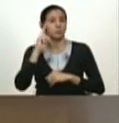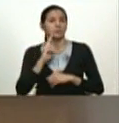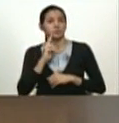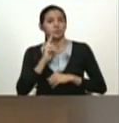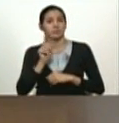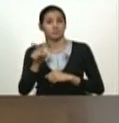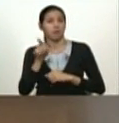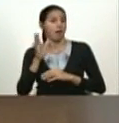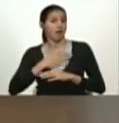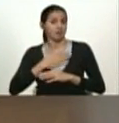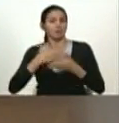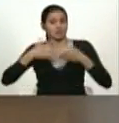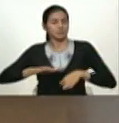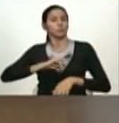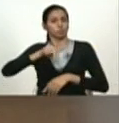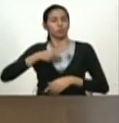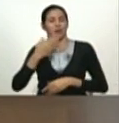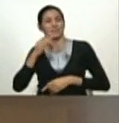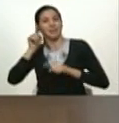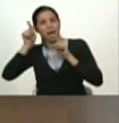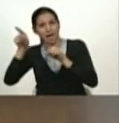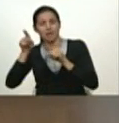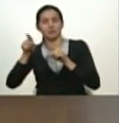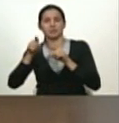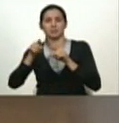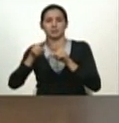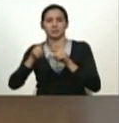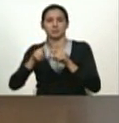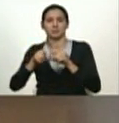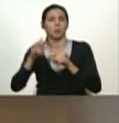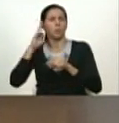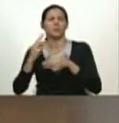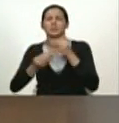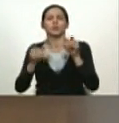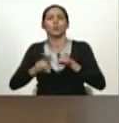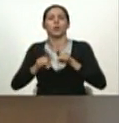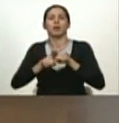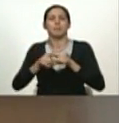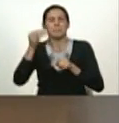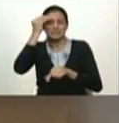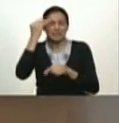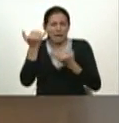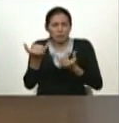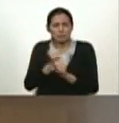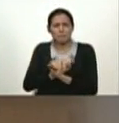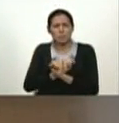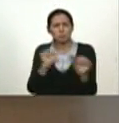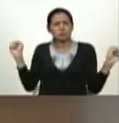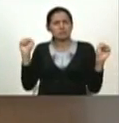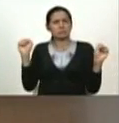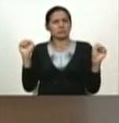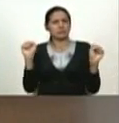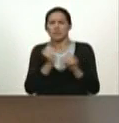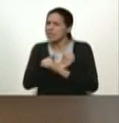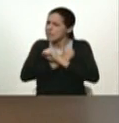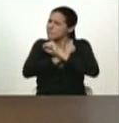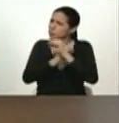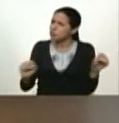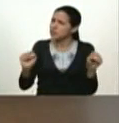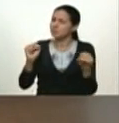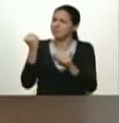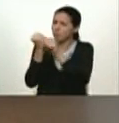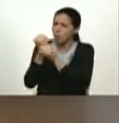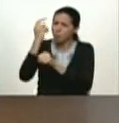Bolívar hizo en su tiempo lo que hoy pudiéramos considerar imposible casi una novela de ciencia ficción